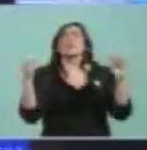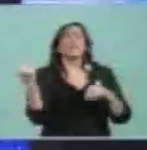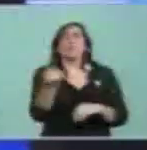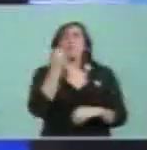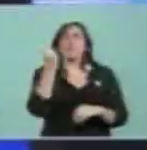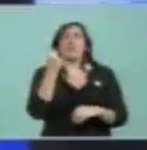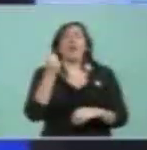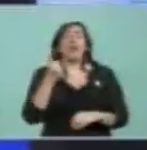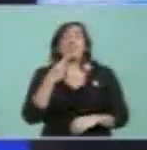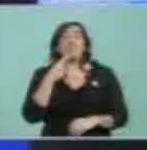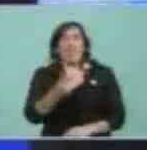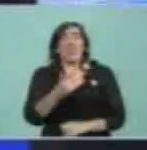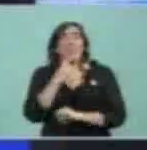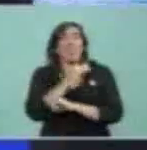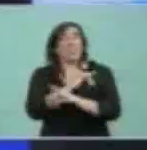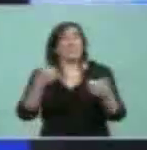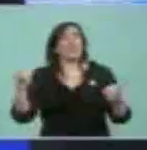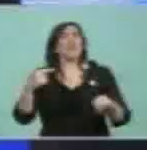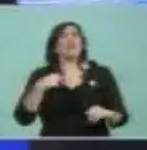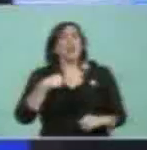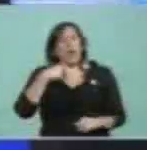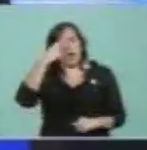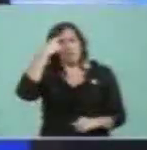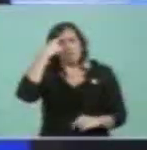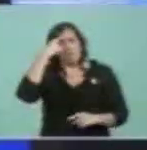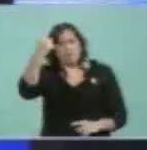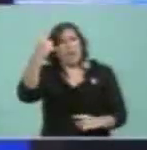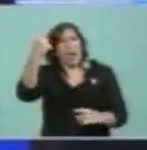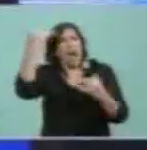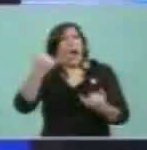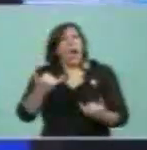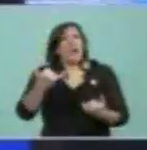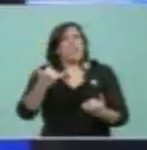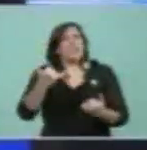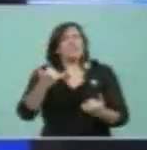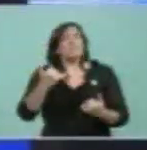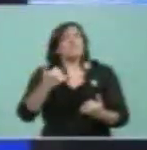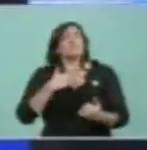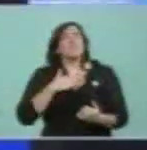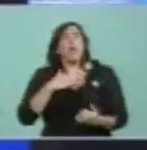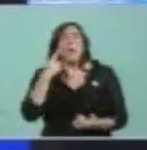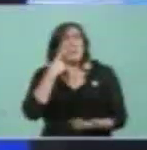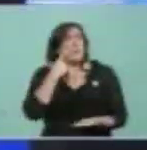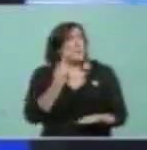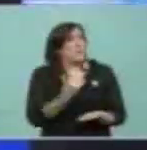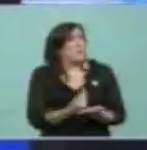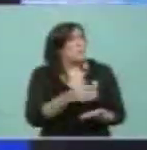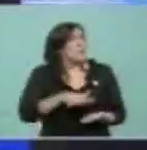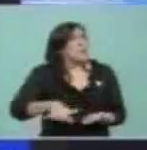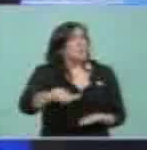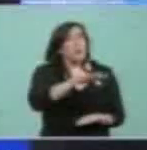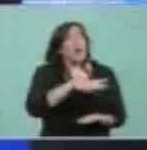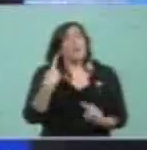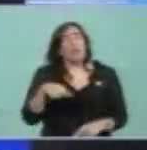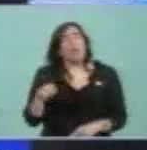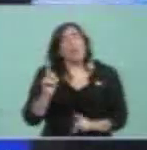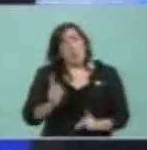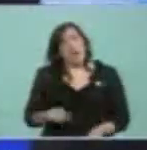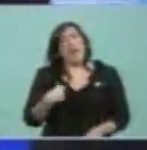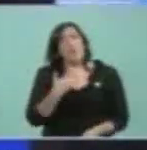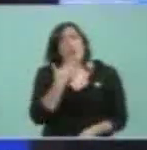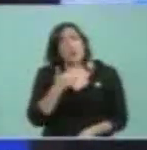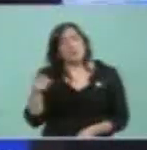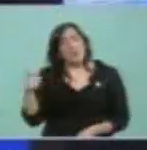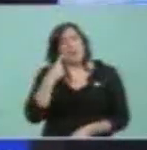a dejar sus convicciones en la puerta, sí, viva en el pueblo, pero me gustaría que viviera conmigo,